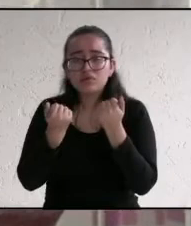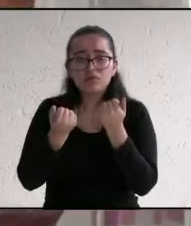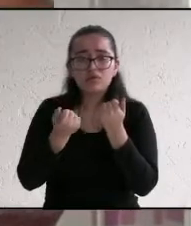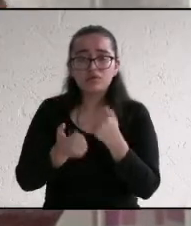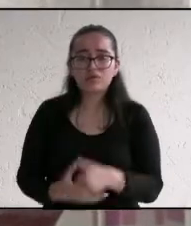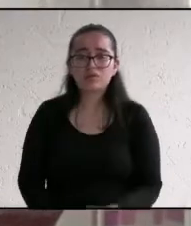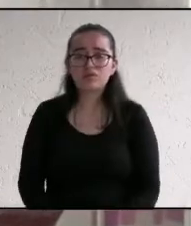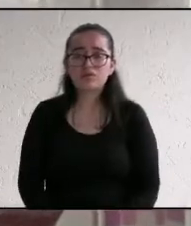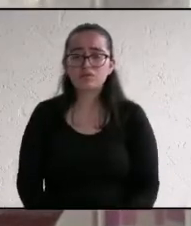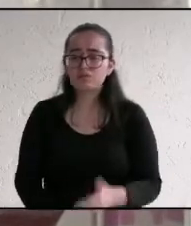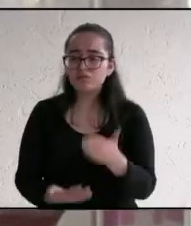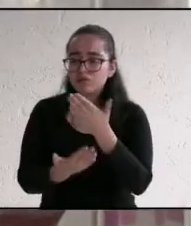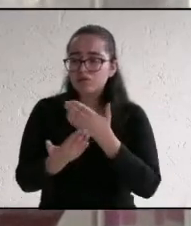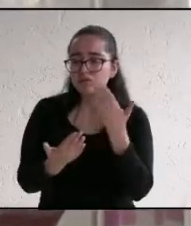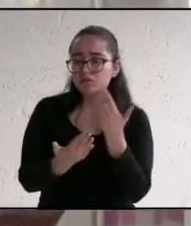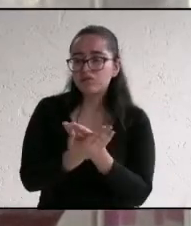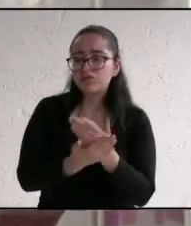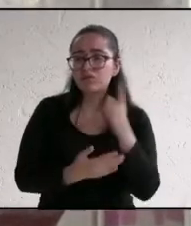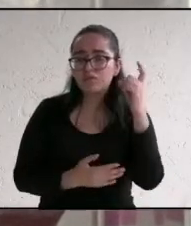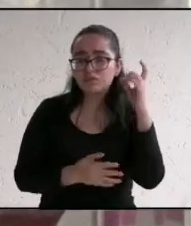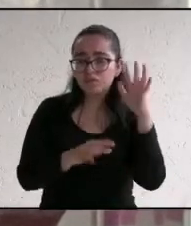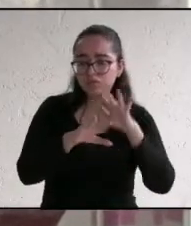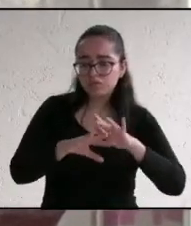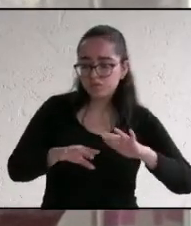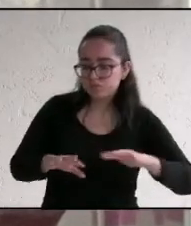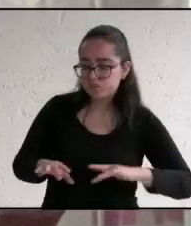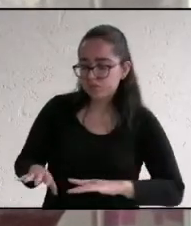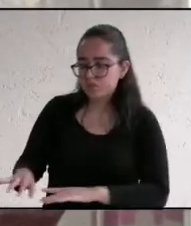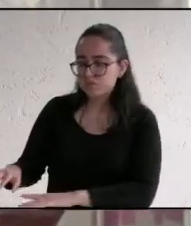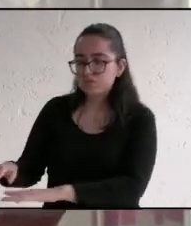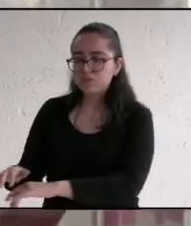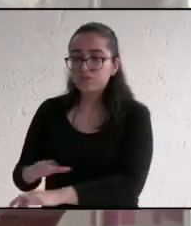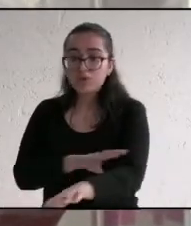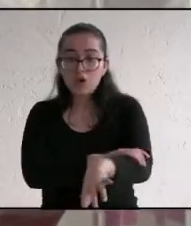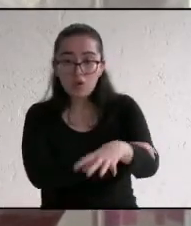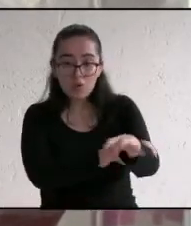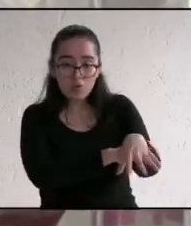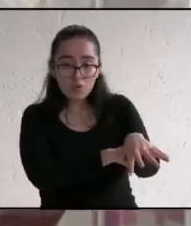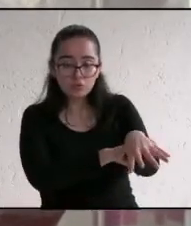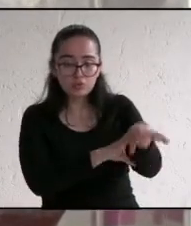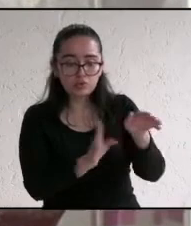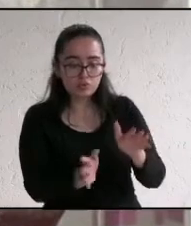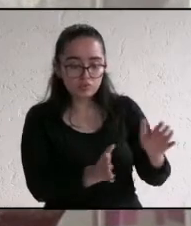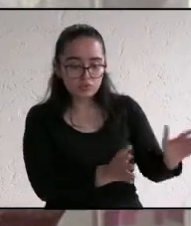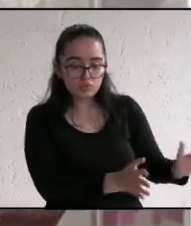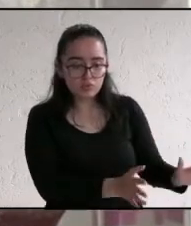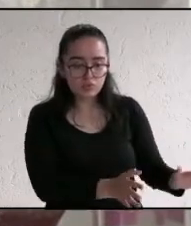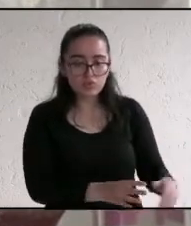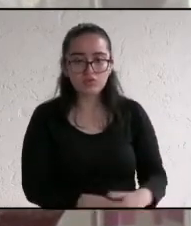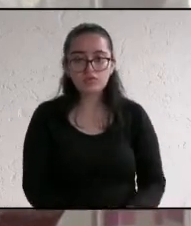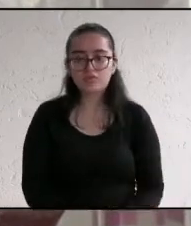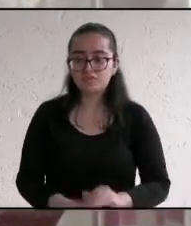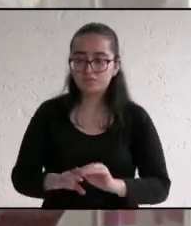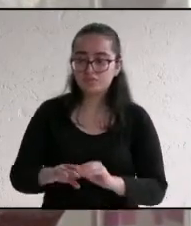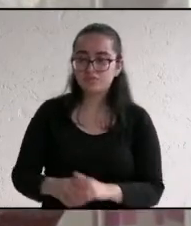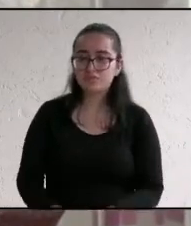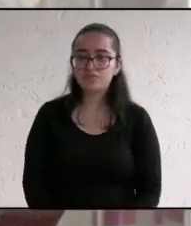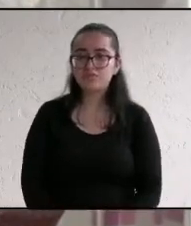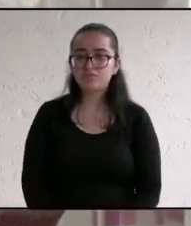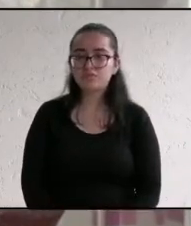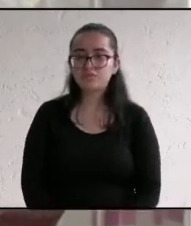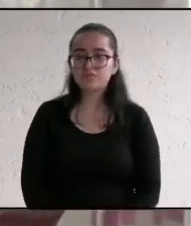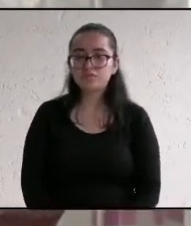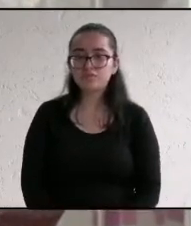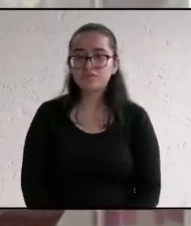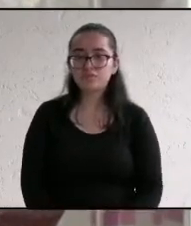Nosotros proponemos plantas ecológicas, biodigestores, plantas de tratamiento a través